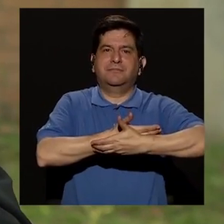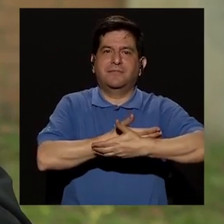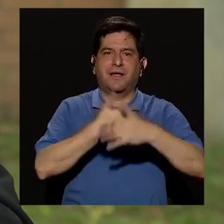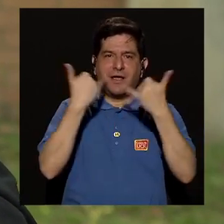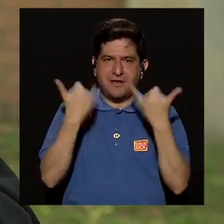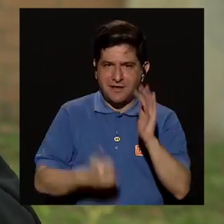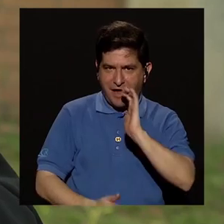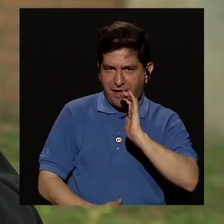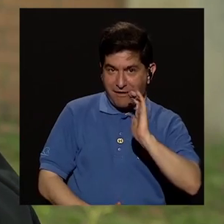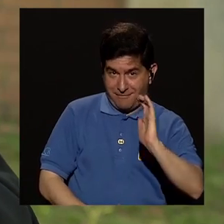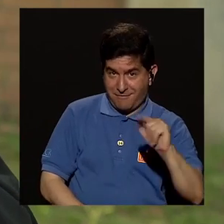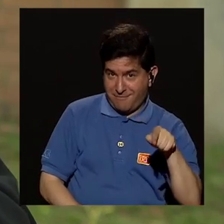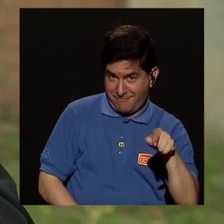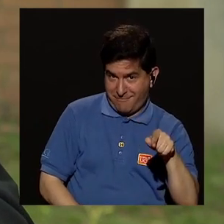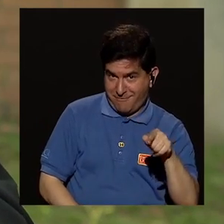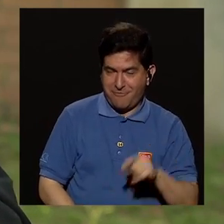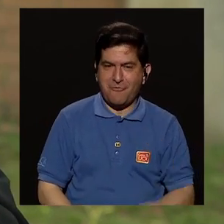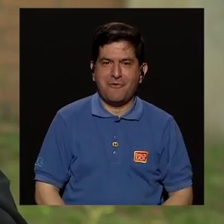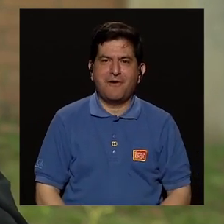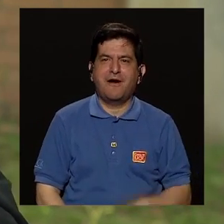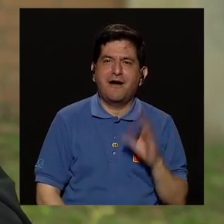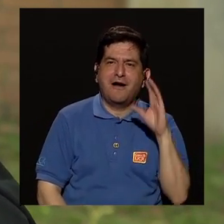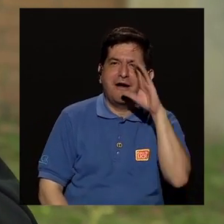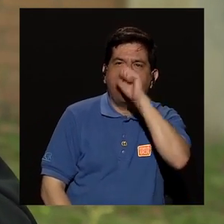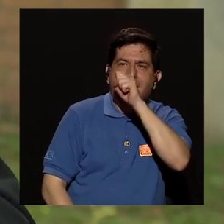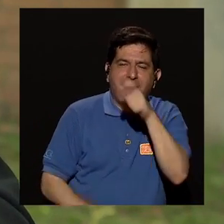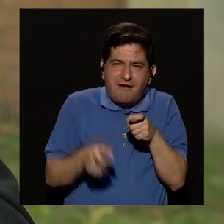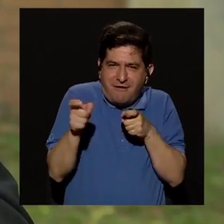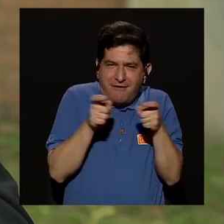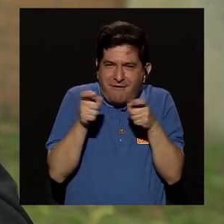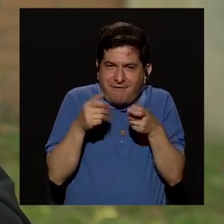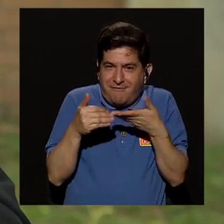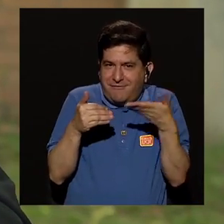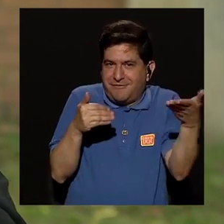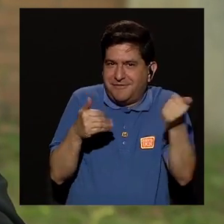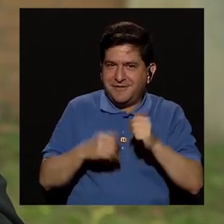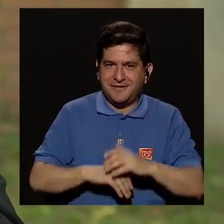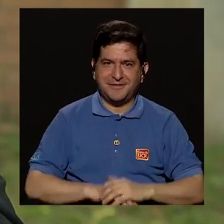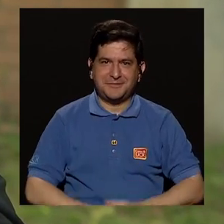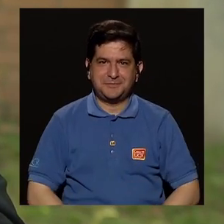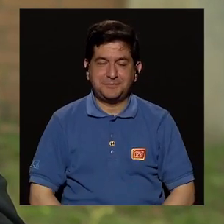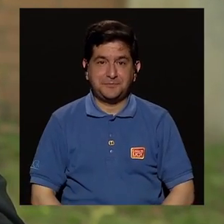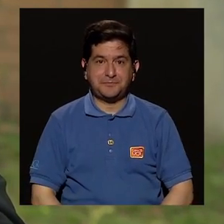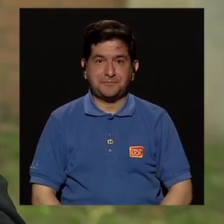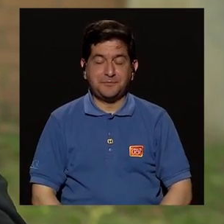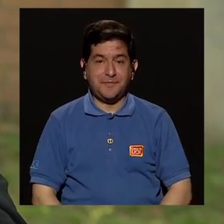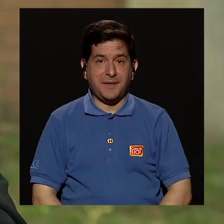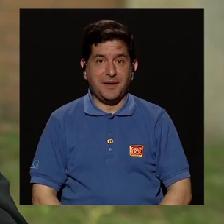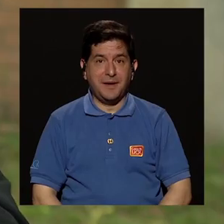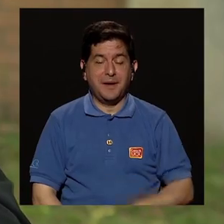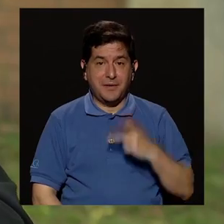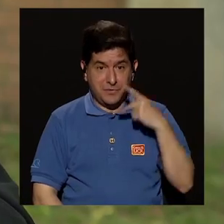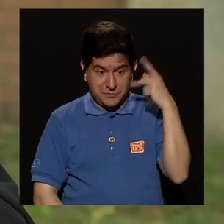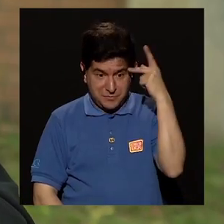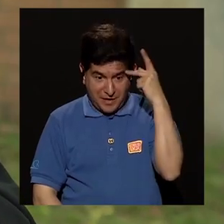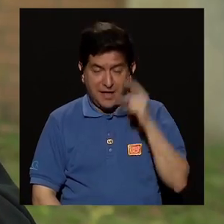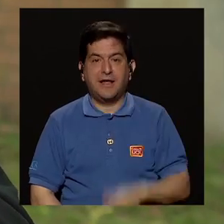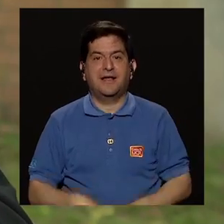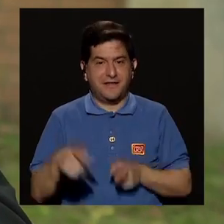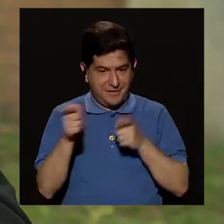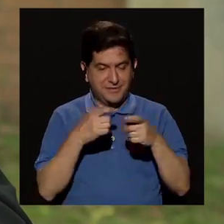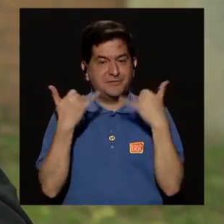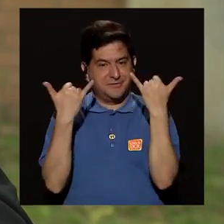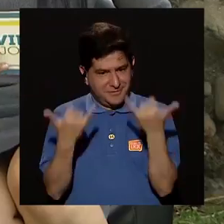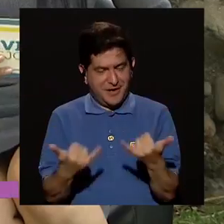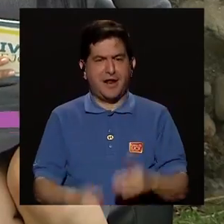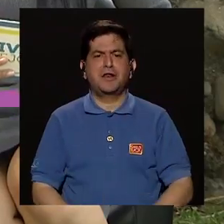niño ya empieza a manipular ciertas cosas. Entonces, el padre de familia tiene que empezar a manejar